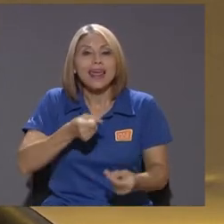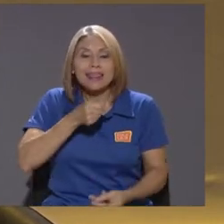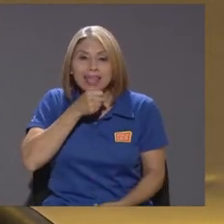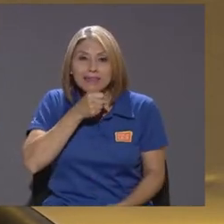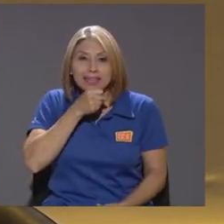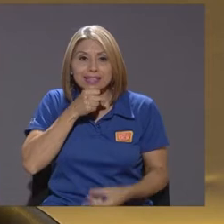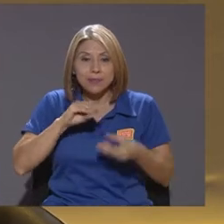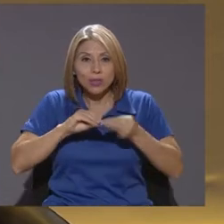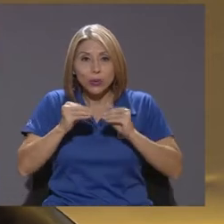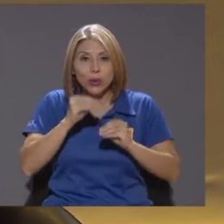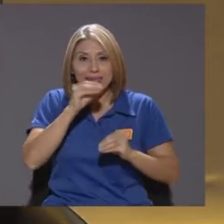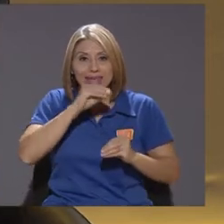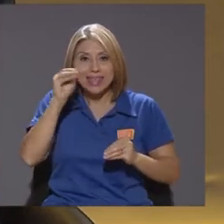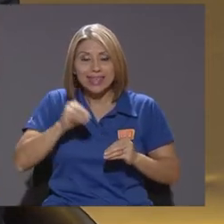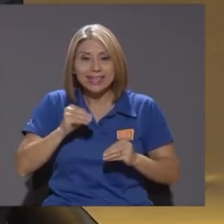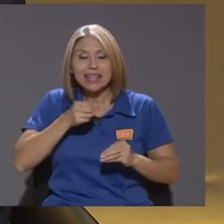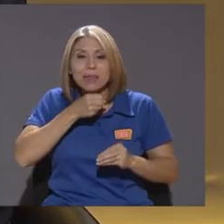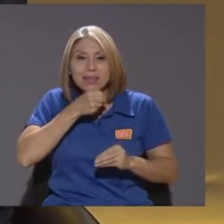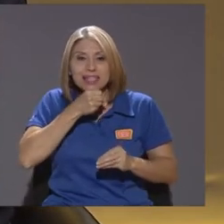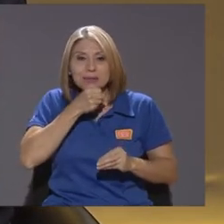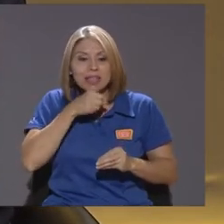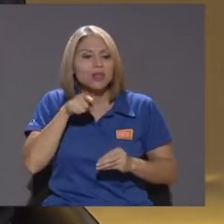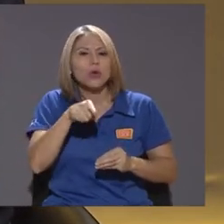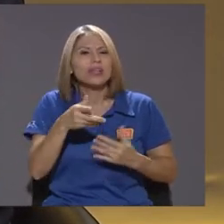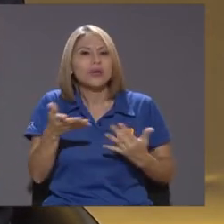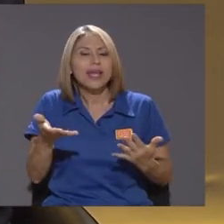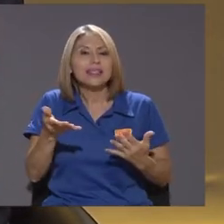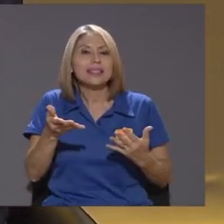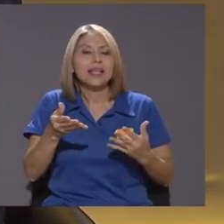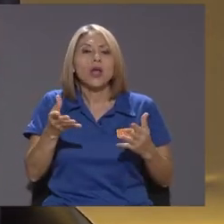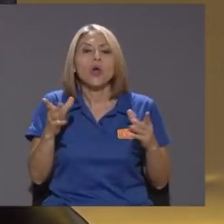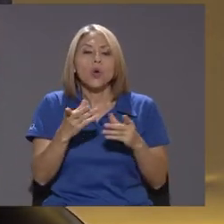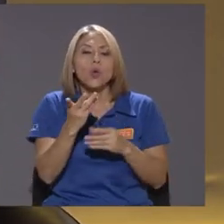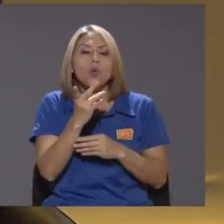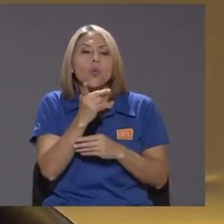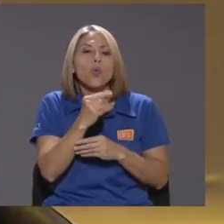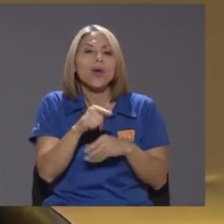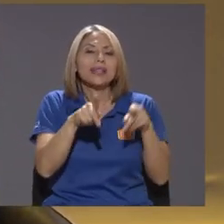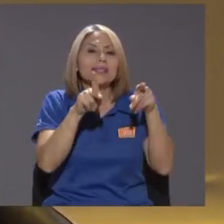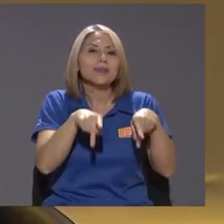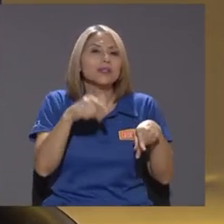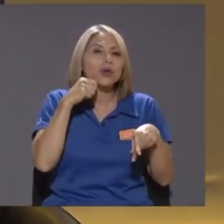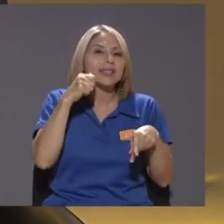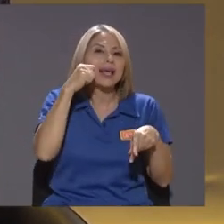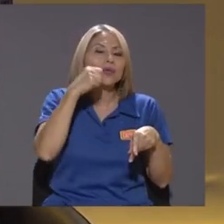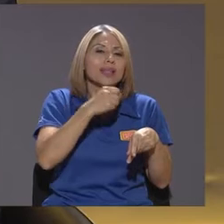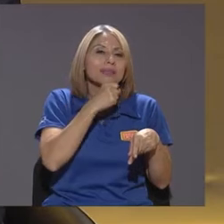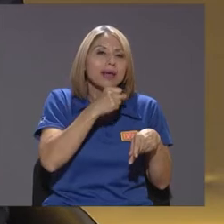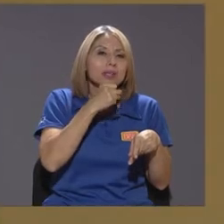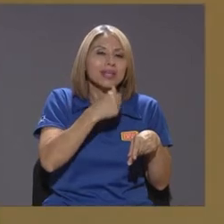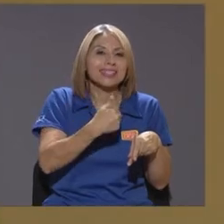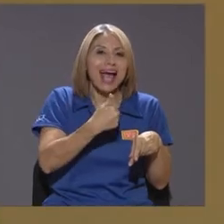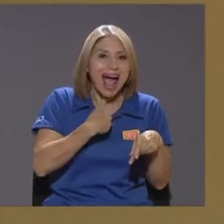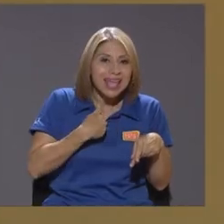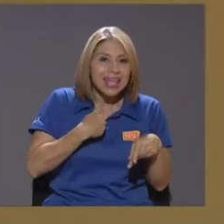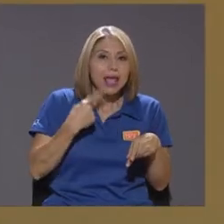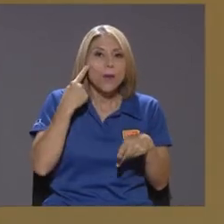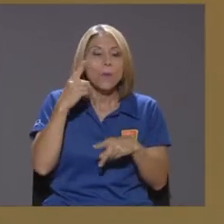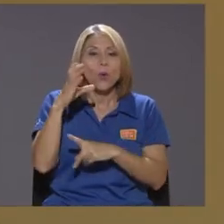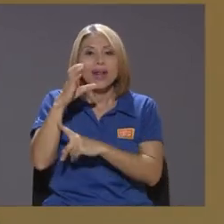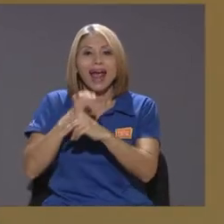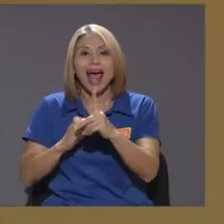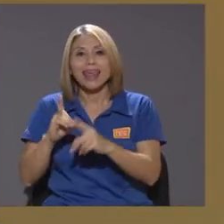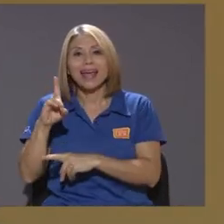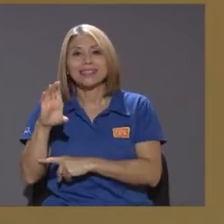de envejecimiento que es el número de personas adultas mayores por cada 100 personas menores de 15 años en este